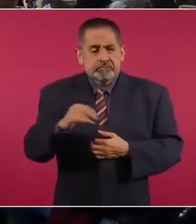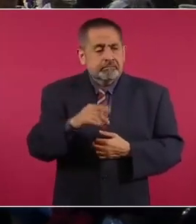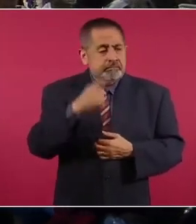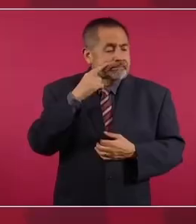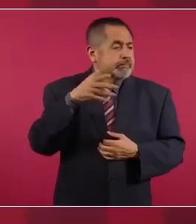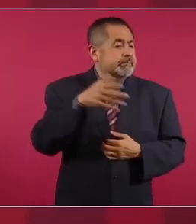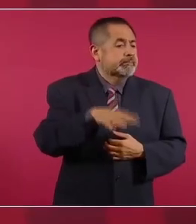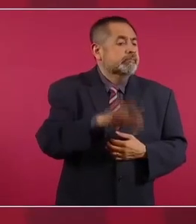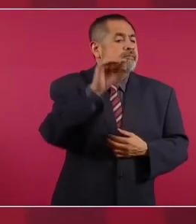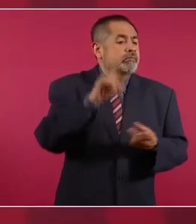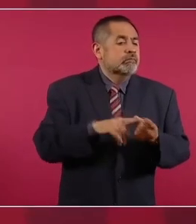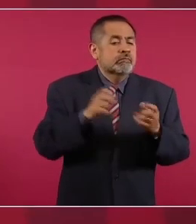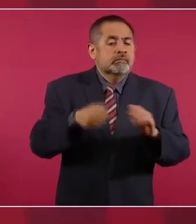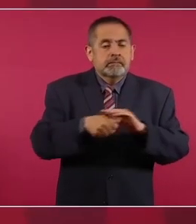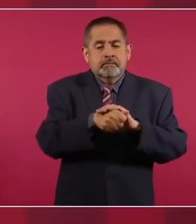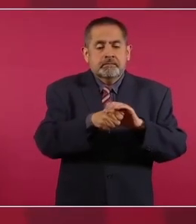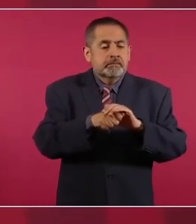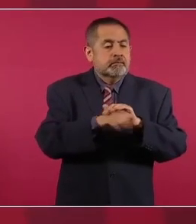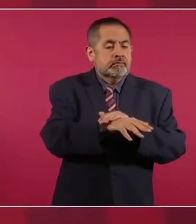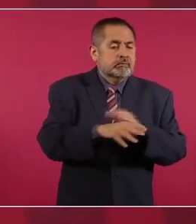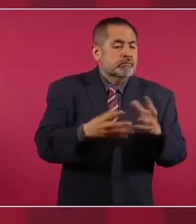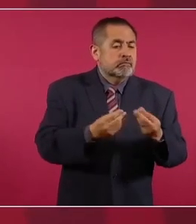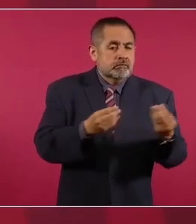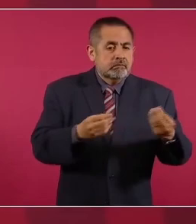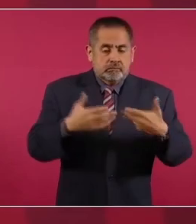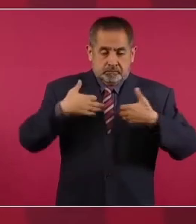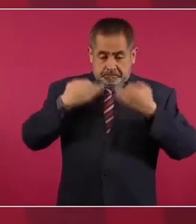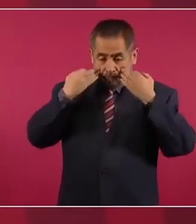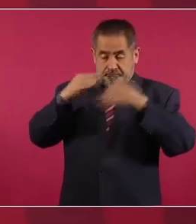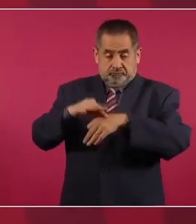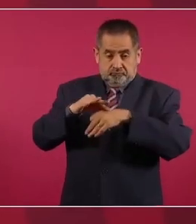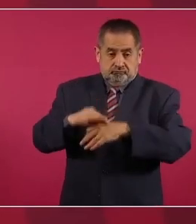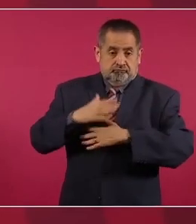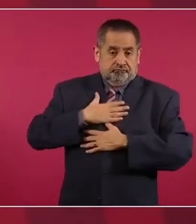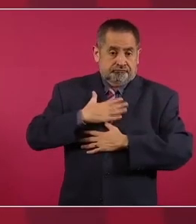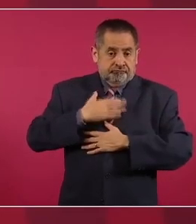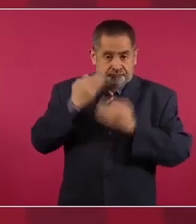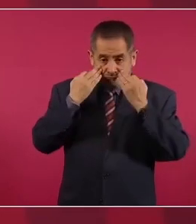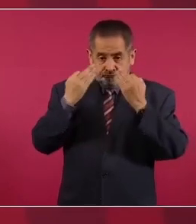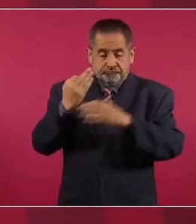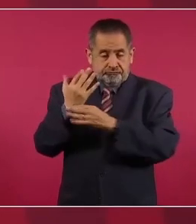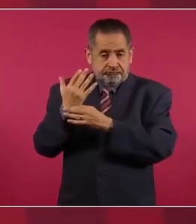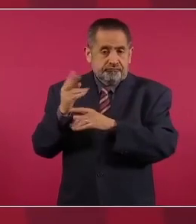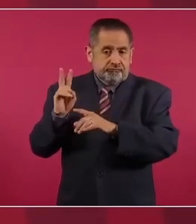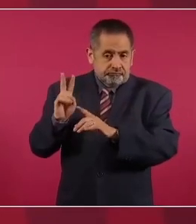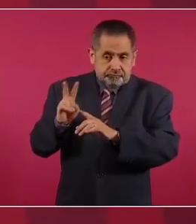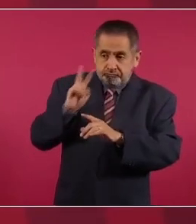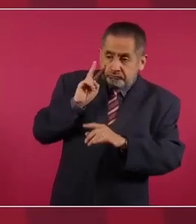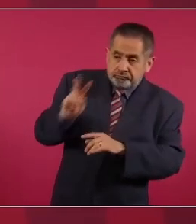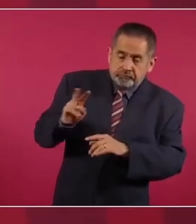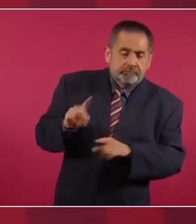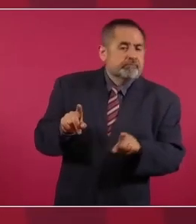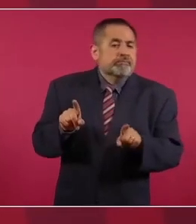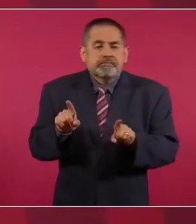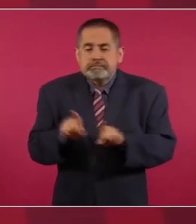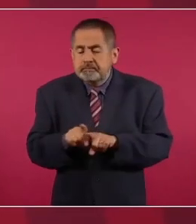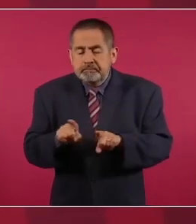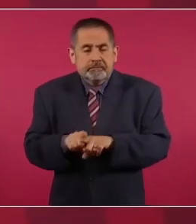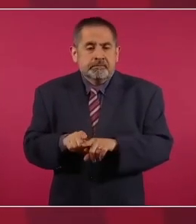jóvenes. Ese es mi testimonio. Y lo mismo en el caso